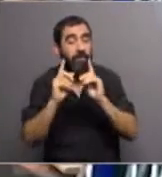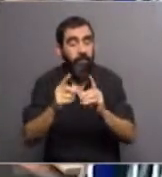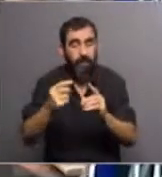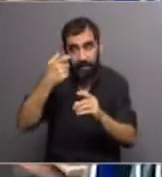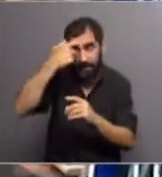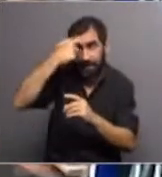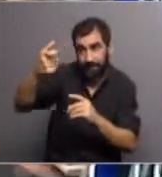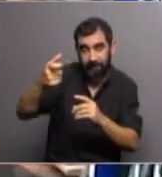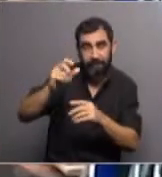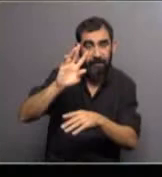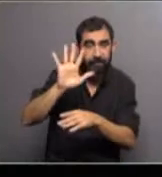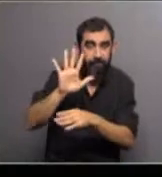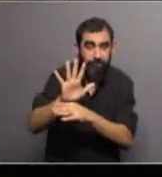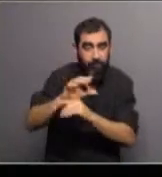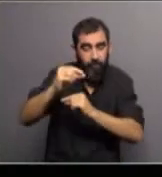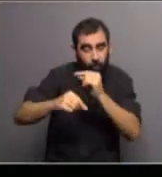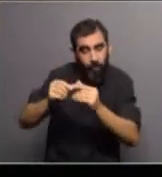ciencia por la puerta de atrás.